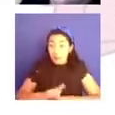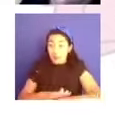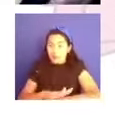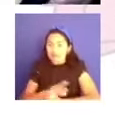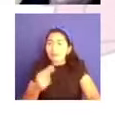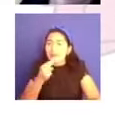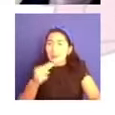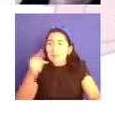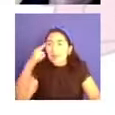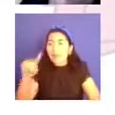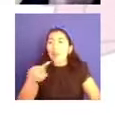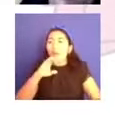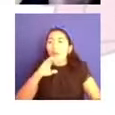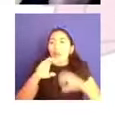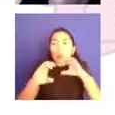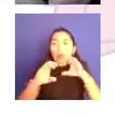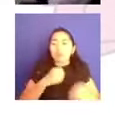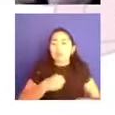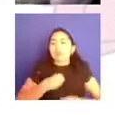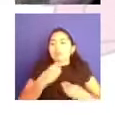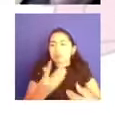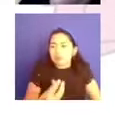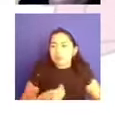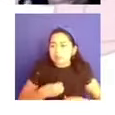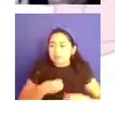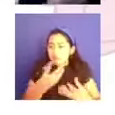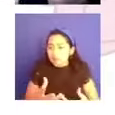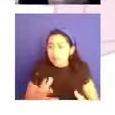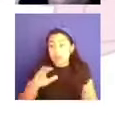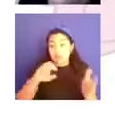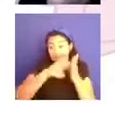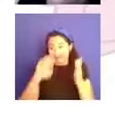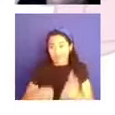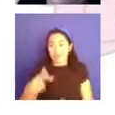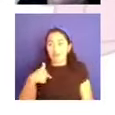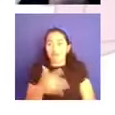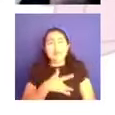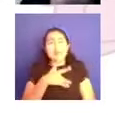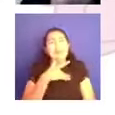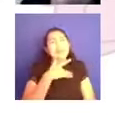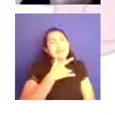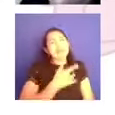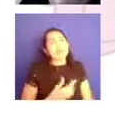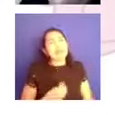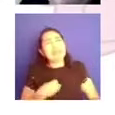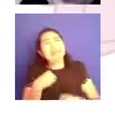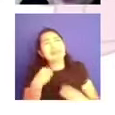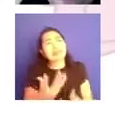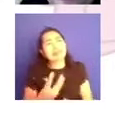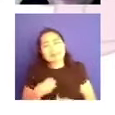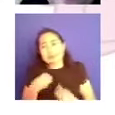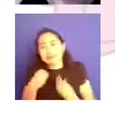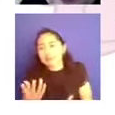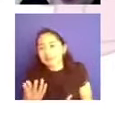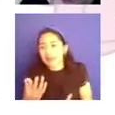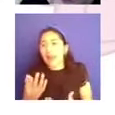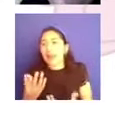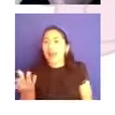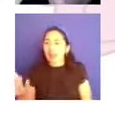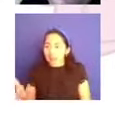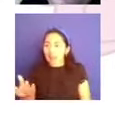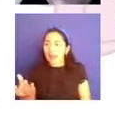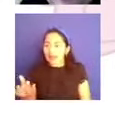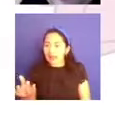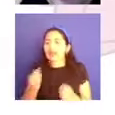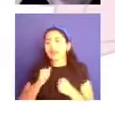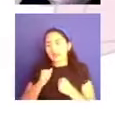no solamente lo que siento, lo que pienso, sino también cuál es el mundo, quién es la persona, ¿no? Y nos va a permitir pues lograrnos adaptarnos y